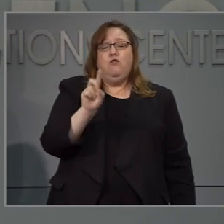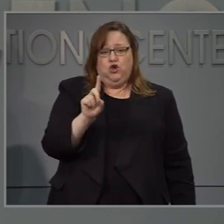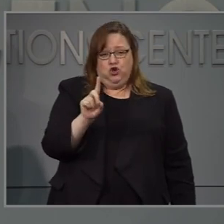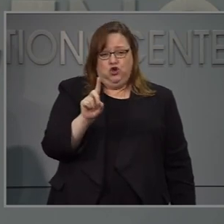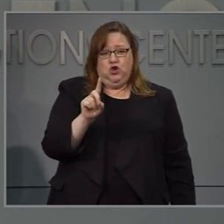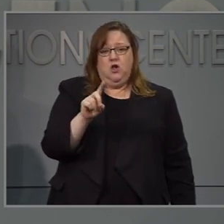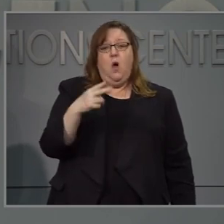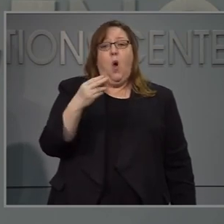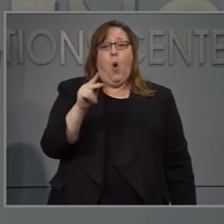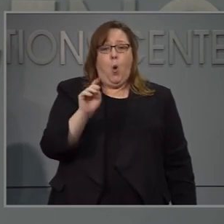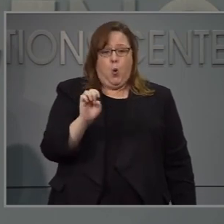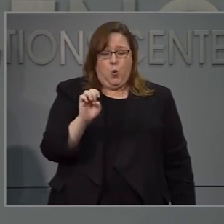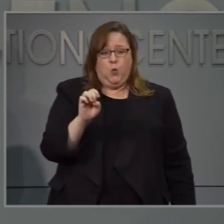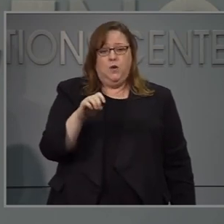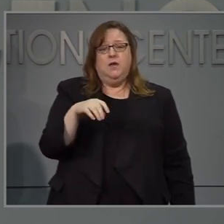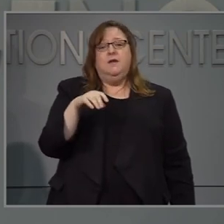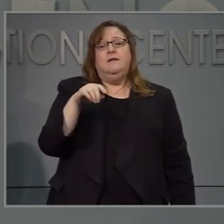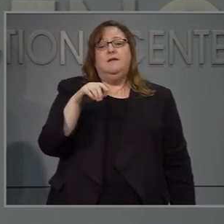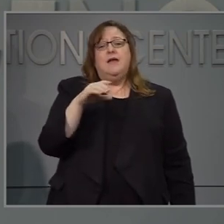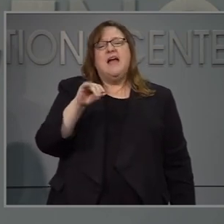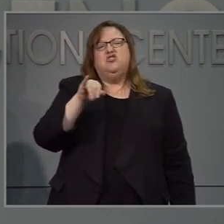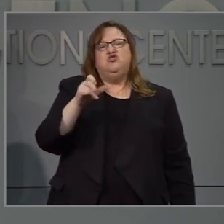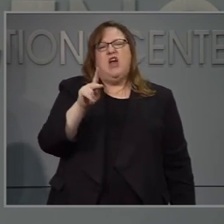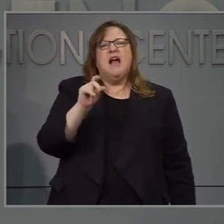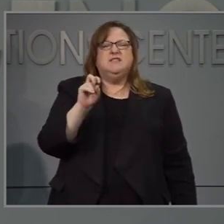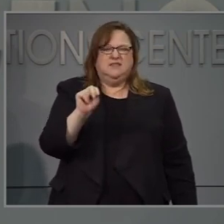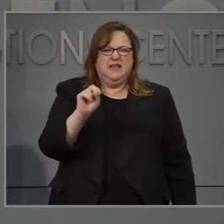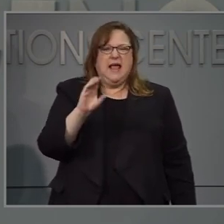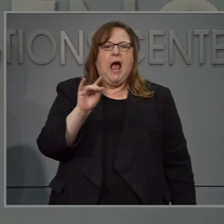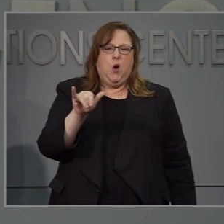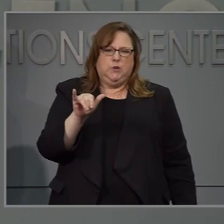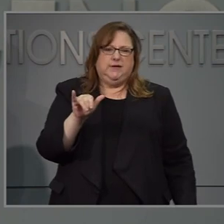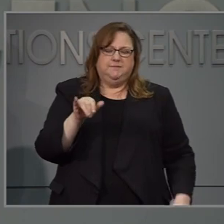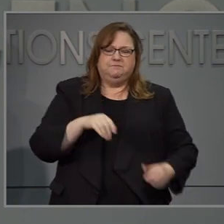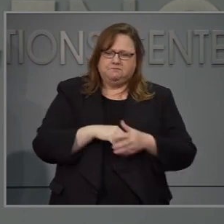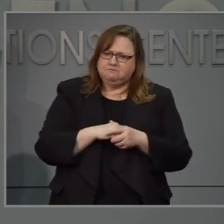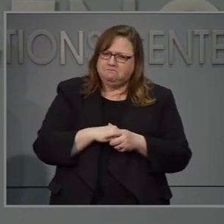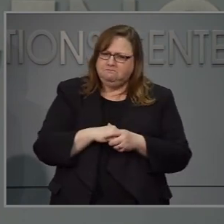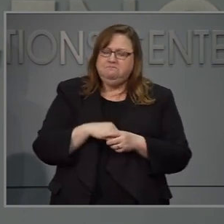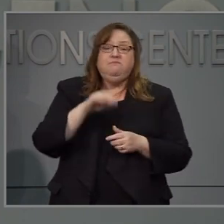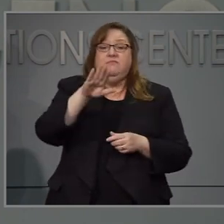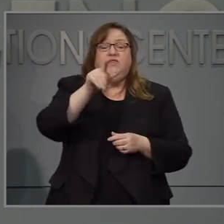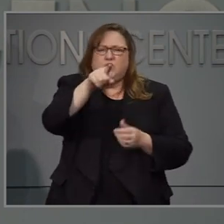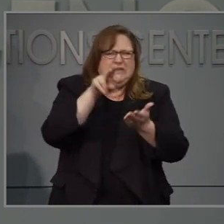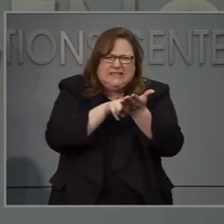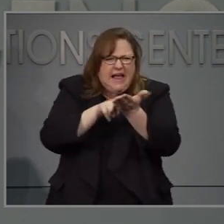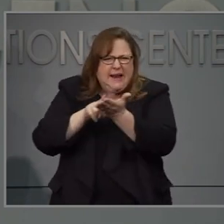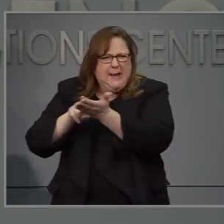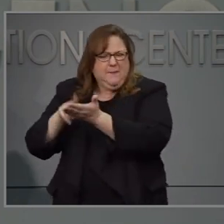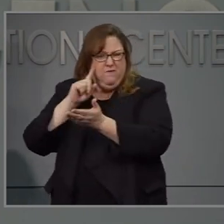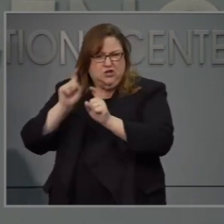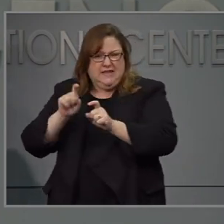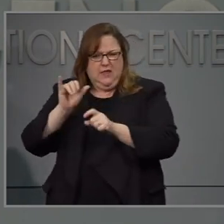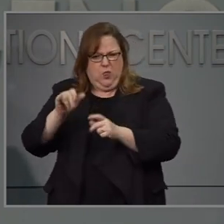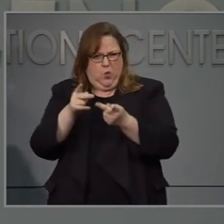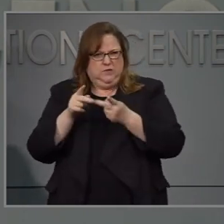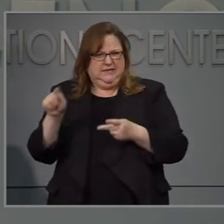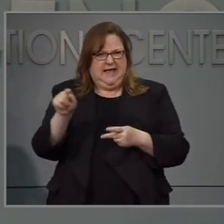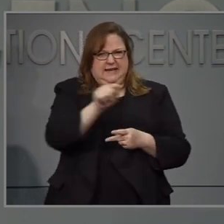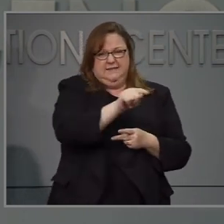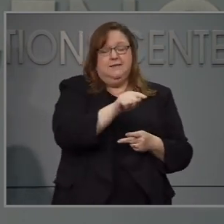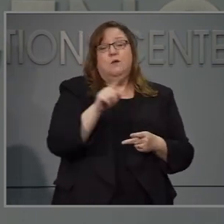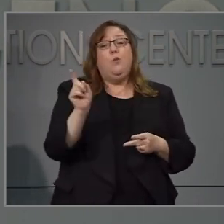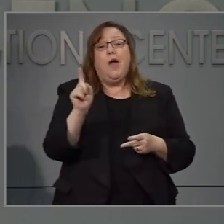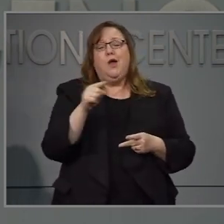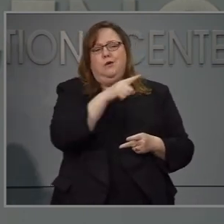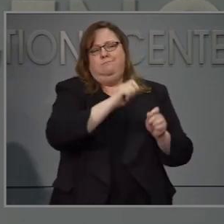por el gobierno federal, así que la gente no tiene que pagar por estas pruebas. Eso es excelente. Ustedes pueden registrarse para hacerse una